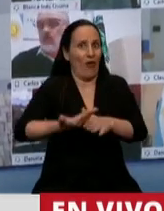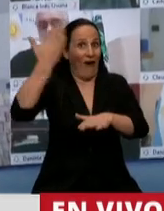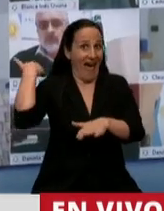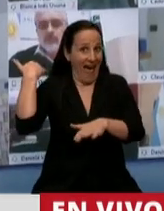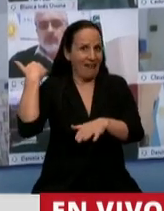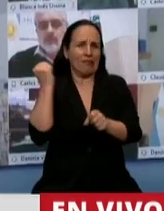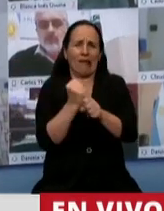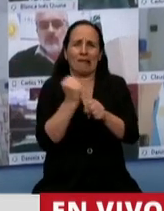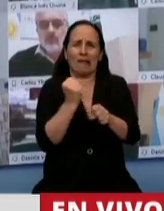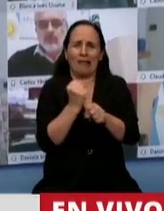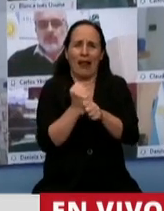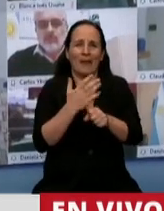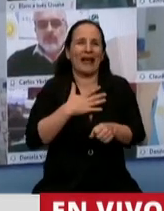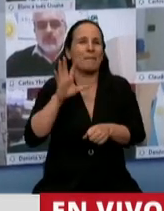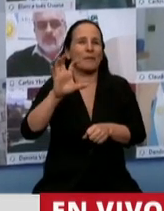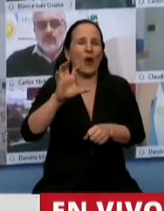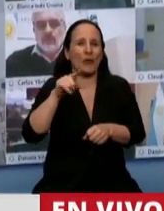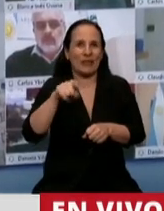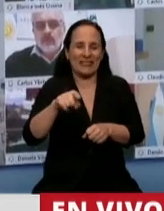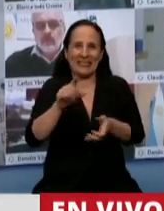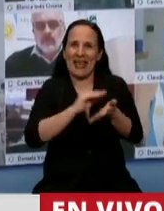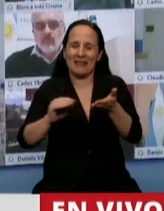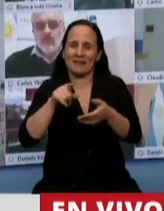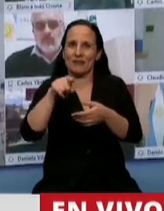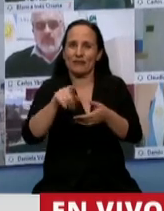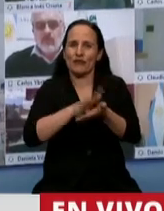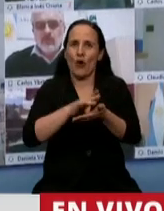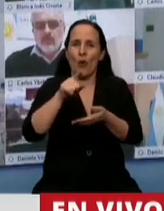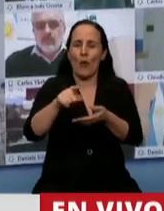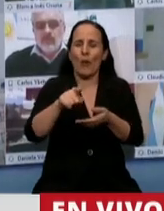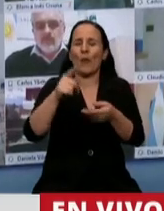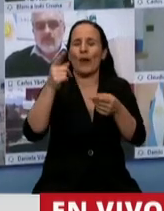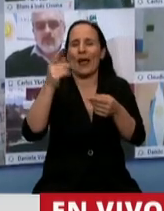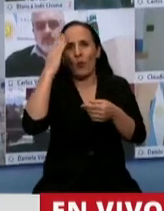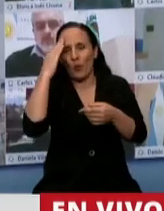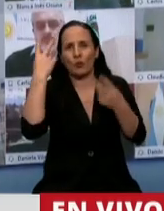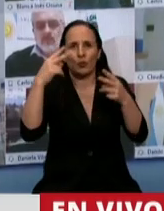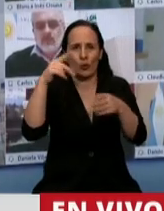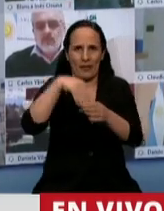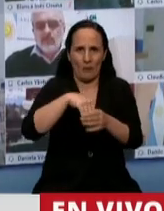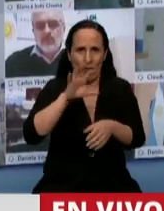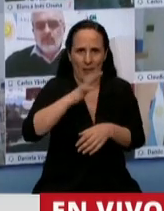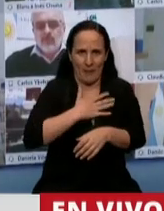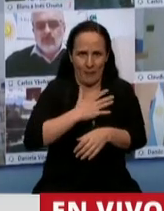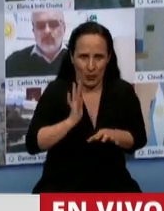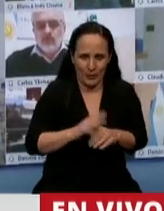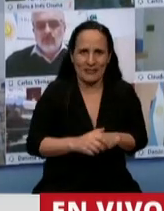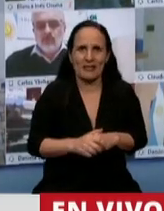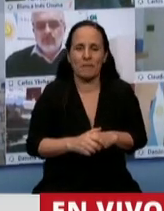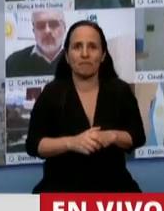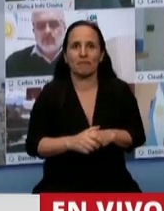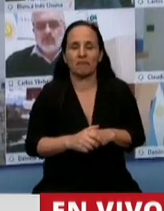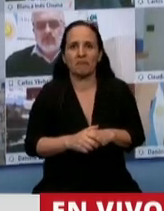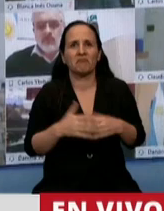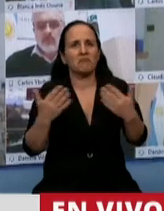Ministerio de Turismo y Cultura de mi provincia. Y eso me ha llevado a que durante el proceso que veníamos conversando con los